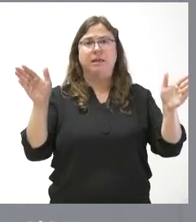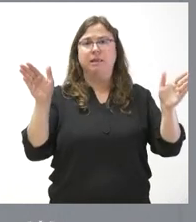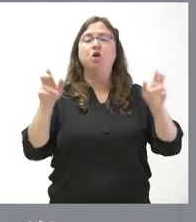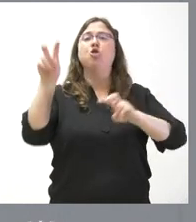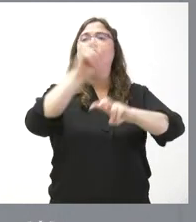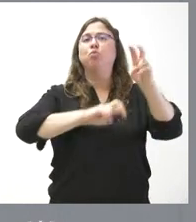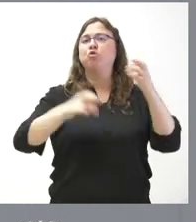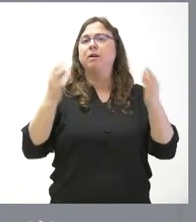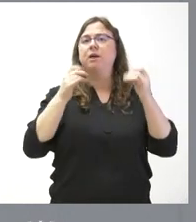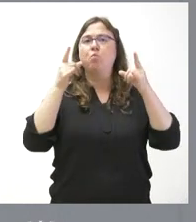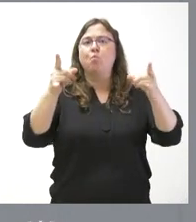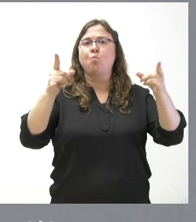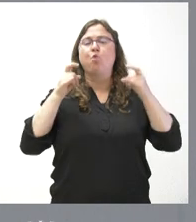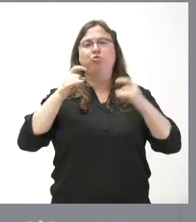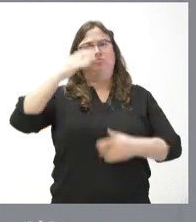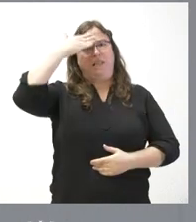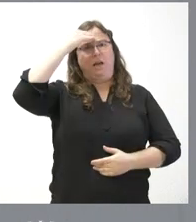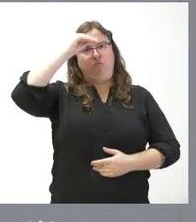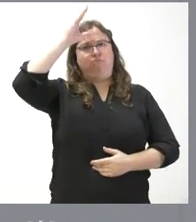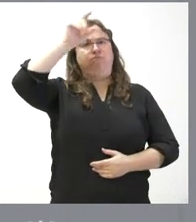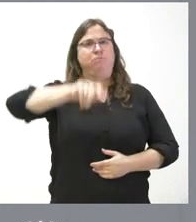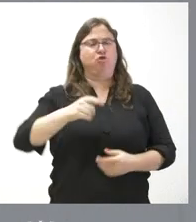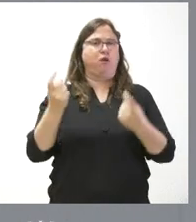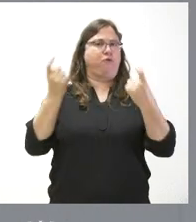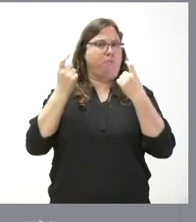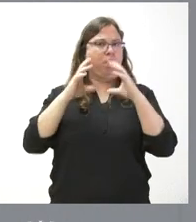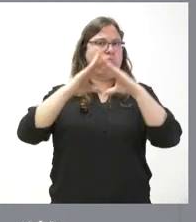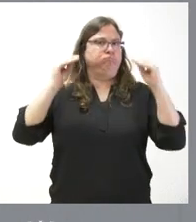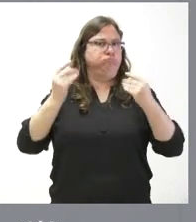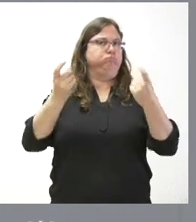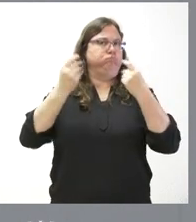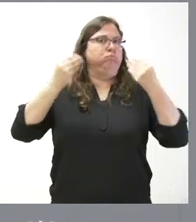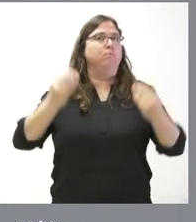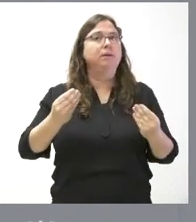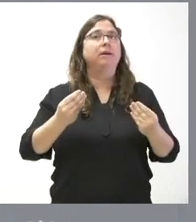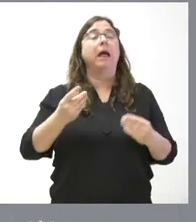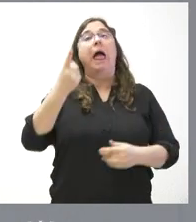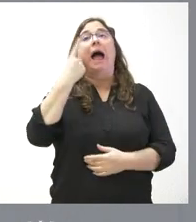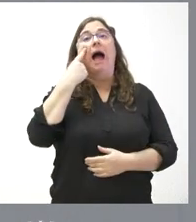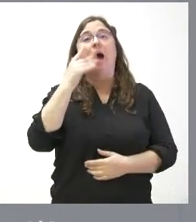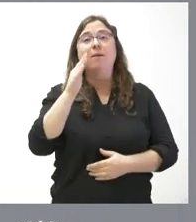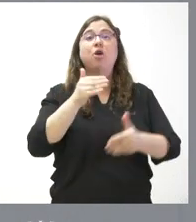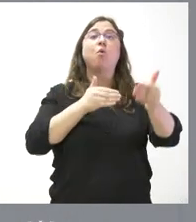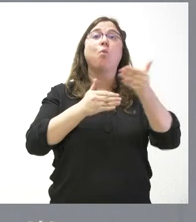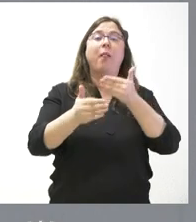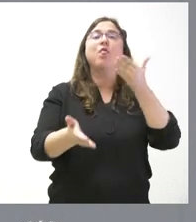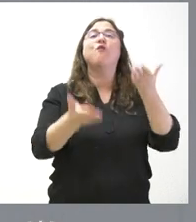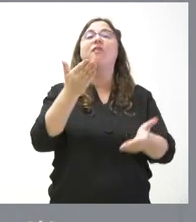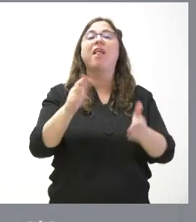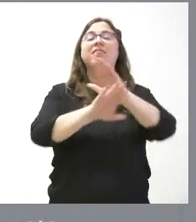es traer talento a nuestra comunidad autónoma de personas muy formadas, muy cualificadas. Bueno, vamos a ver cuando hagamos el balance final